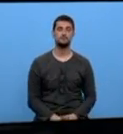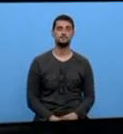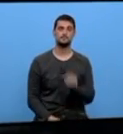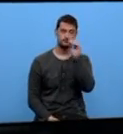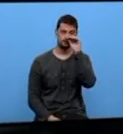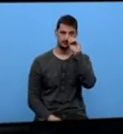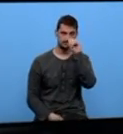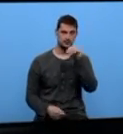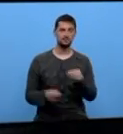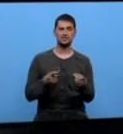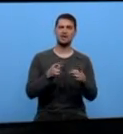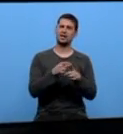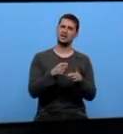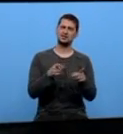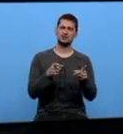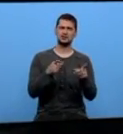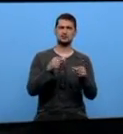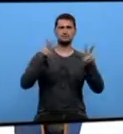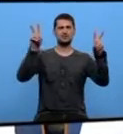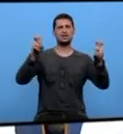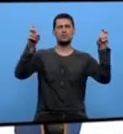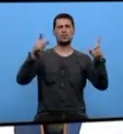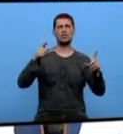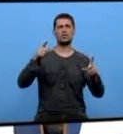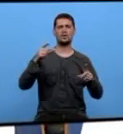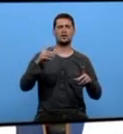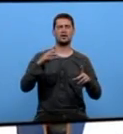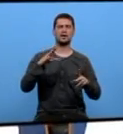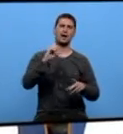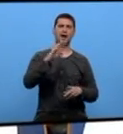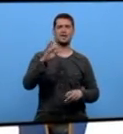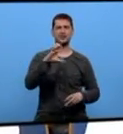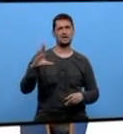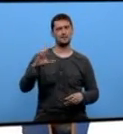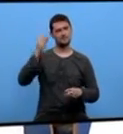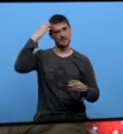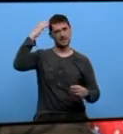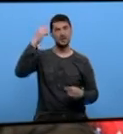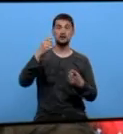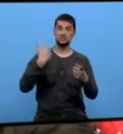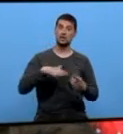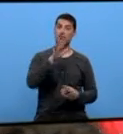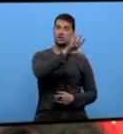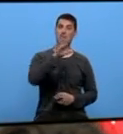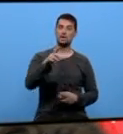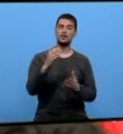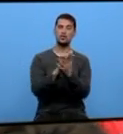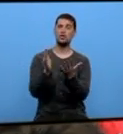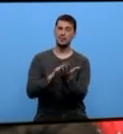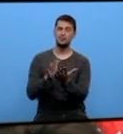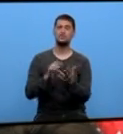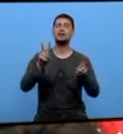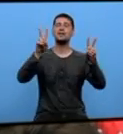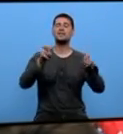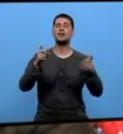Carate Mental, este título tan suxerente o que ten o último libro de Bernabé Tierno e con este xaban 55 adicados ao comportamento